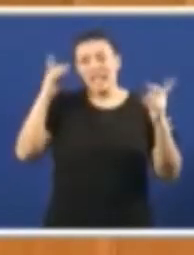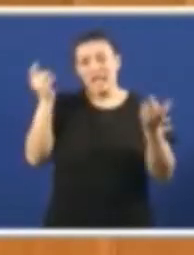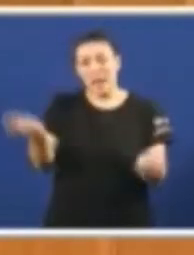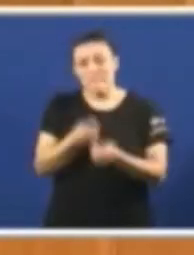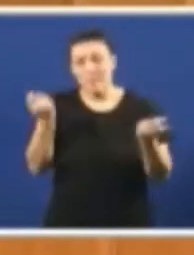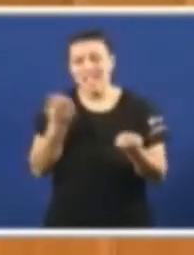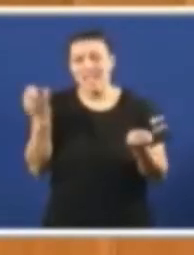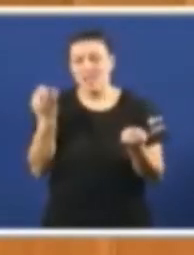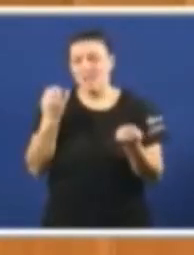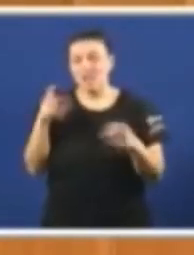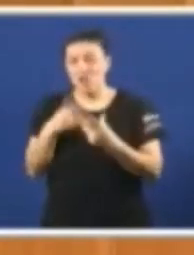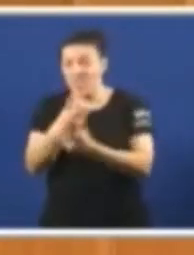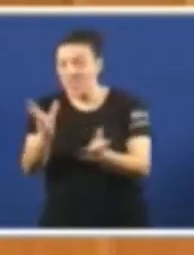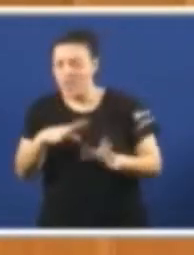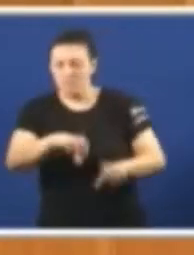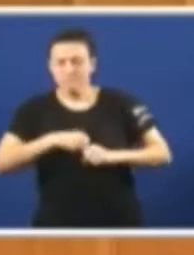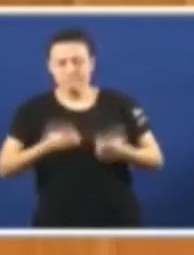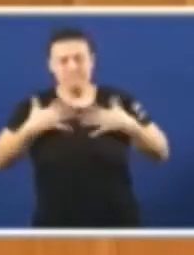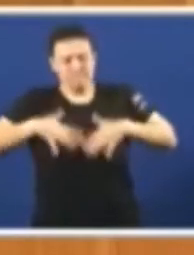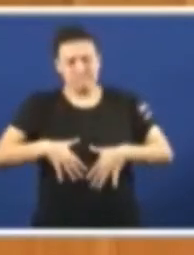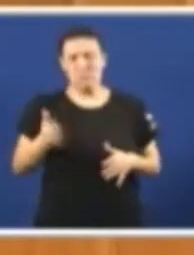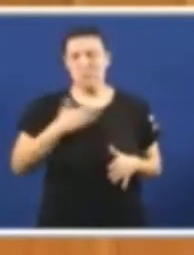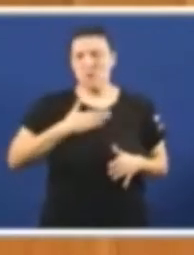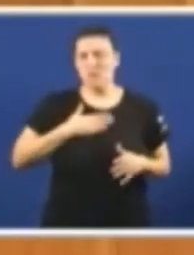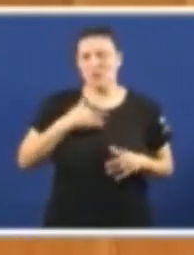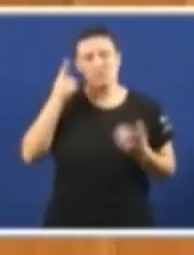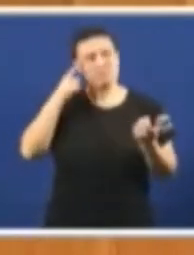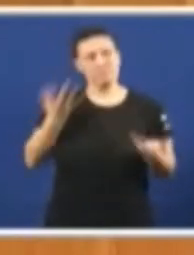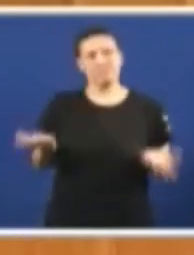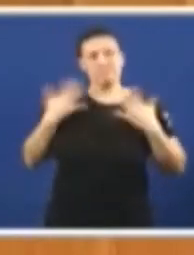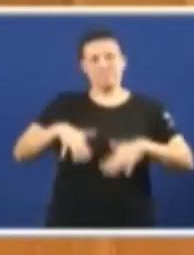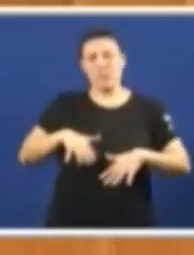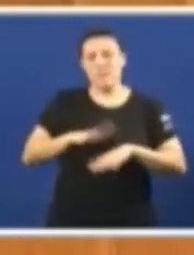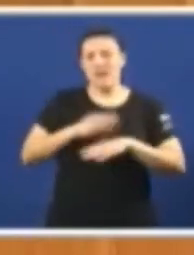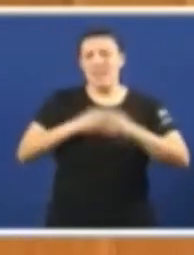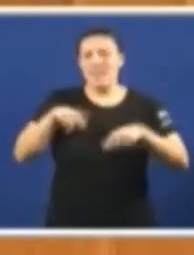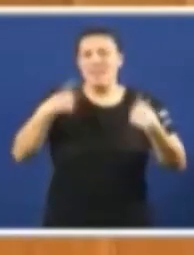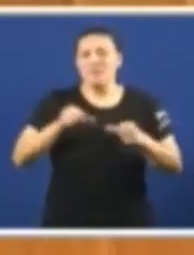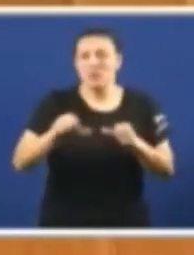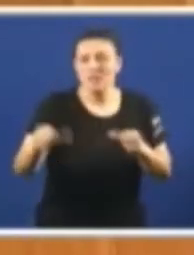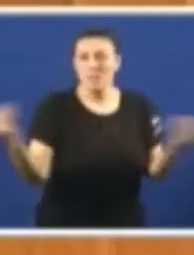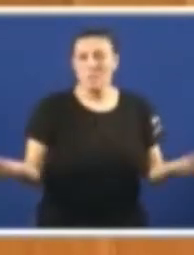tomadas pola sociedade como propias para que realmente sexan levadas a cabo